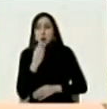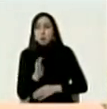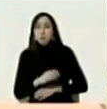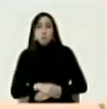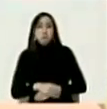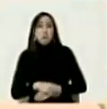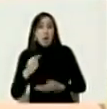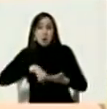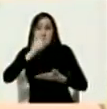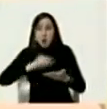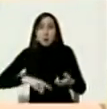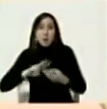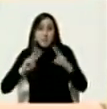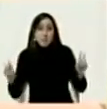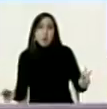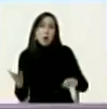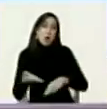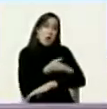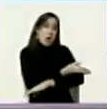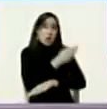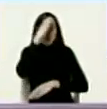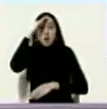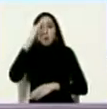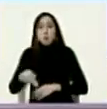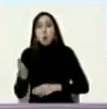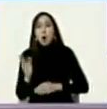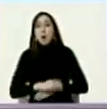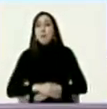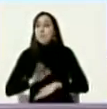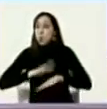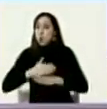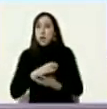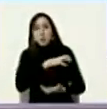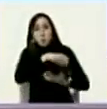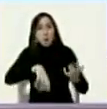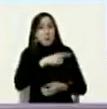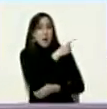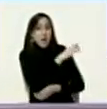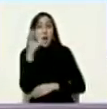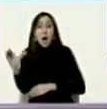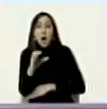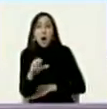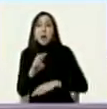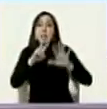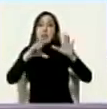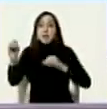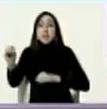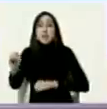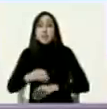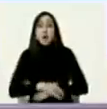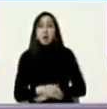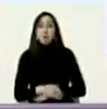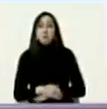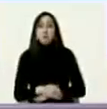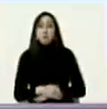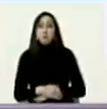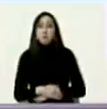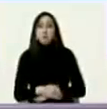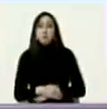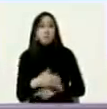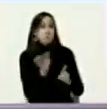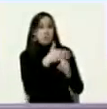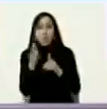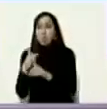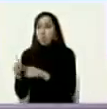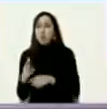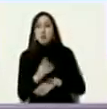firmado la paz a que se comete una masacre ya en Colombia van por 70 masacres 70 masacres